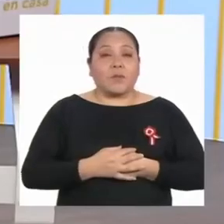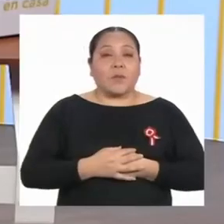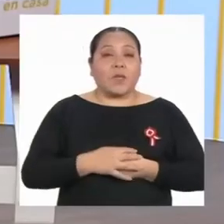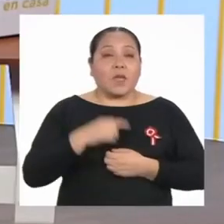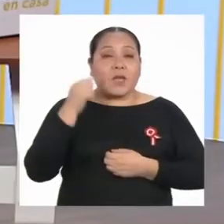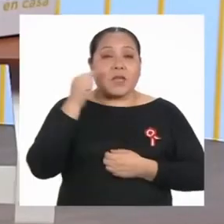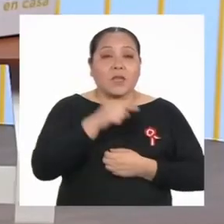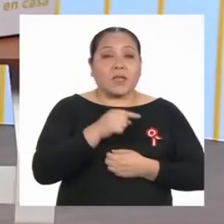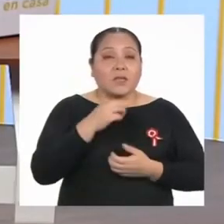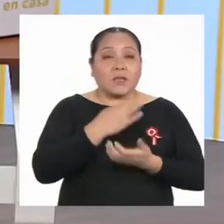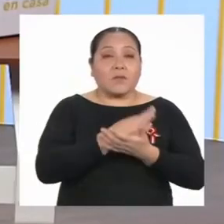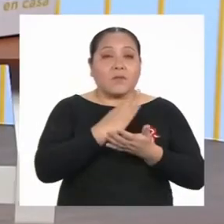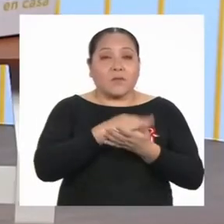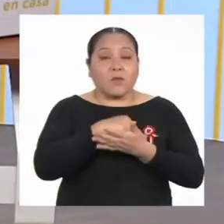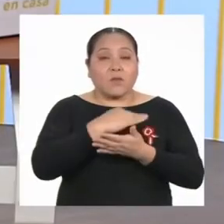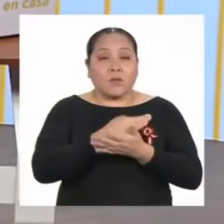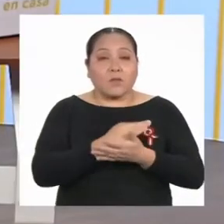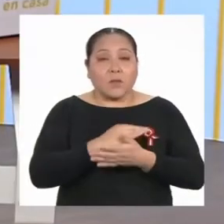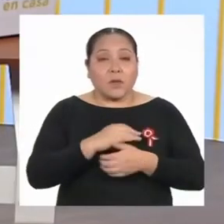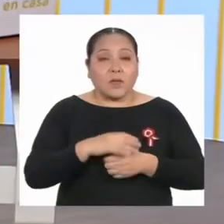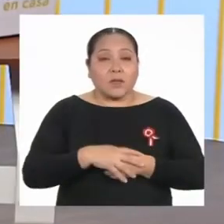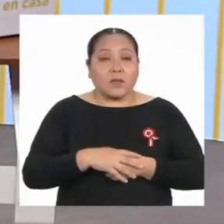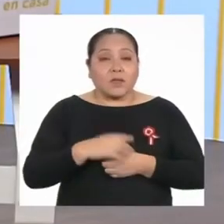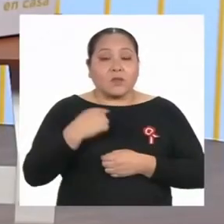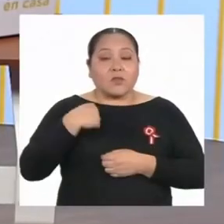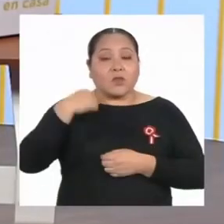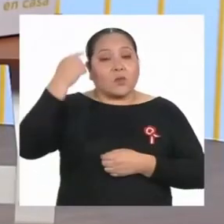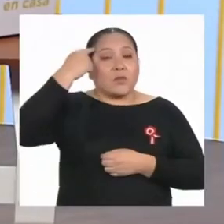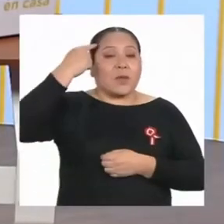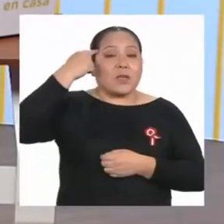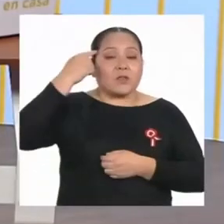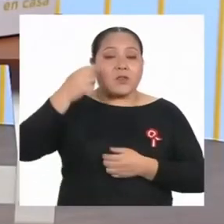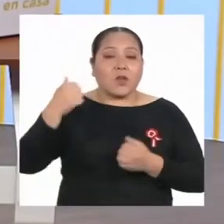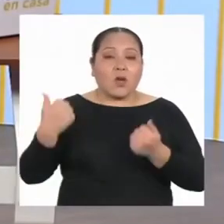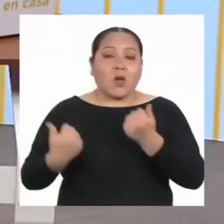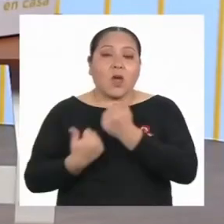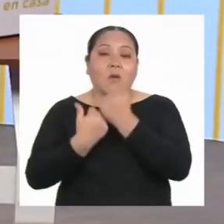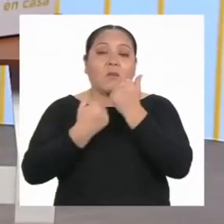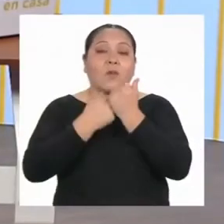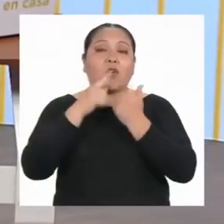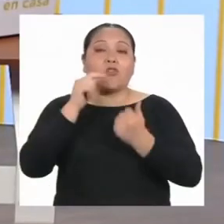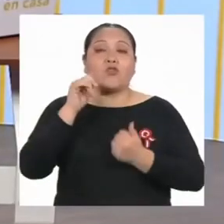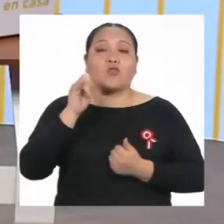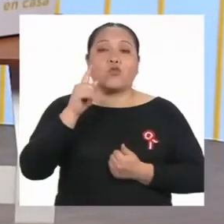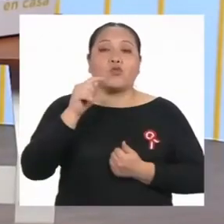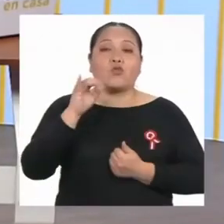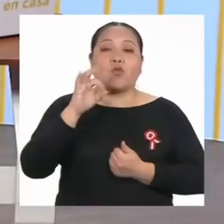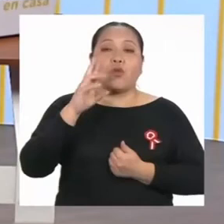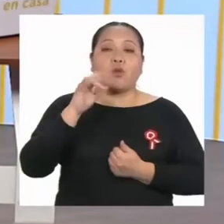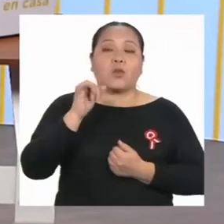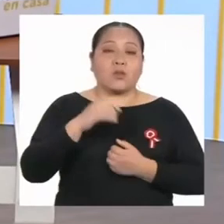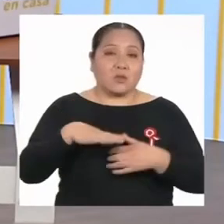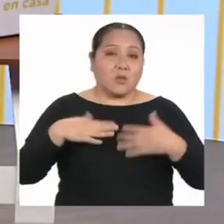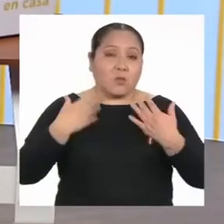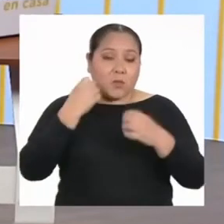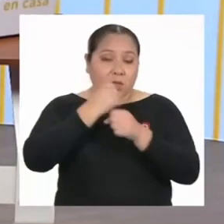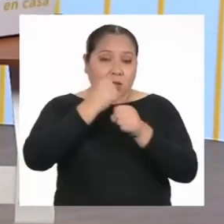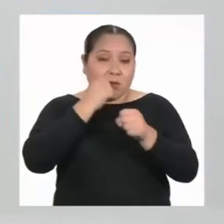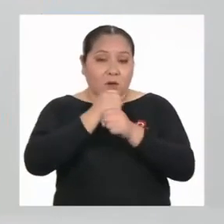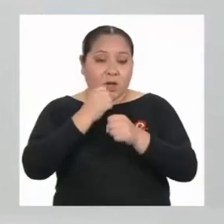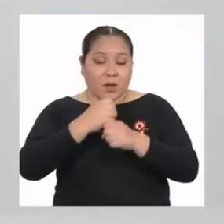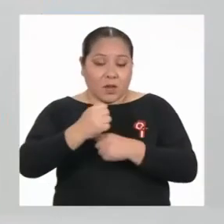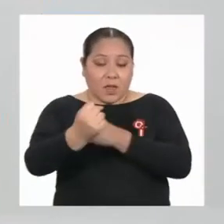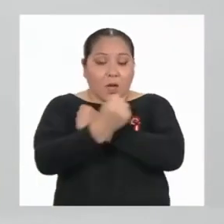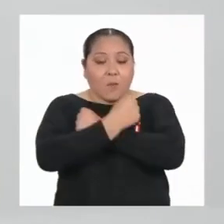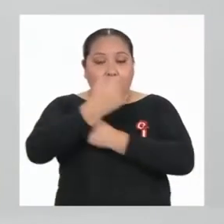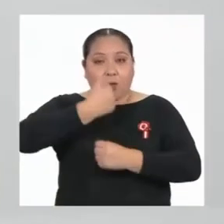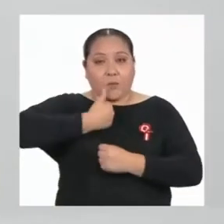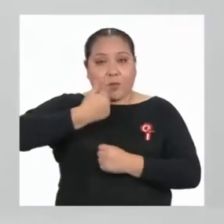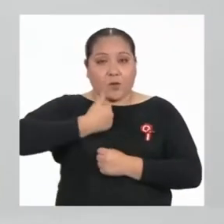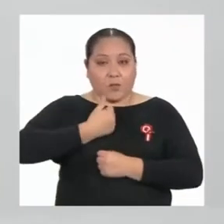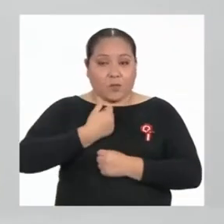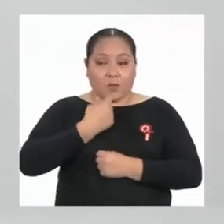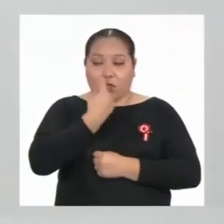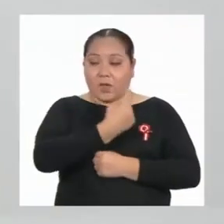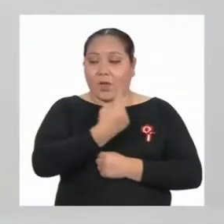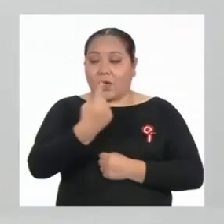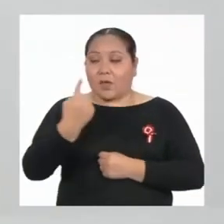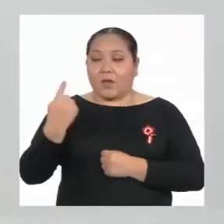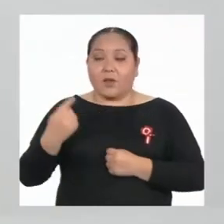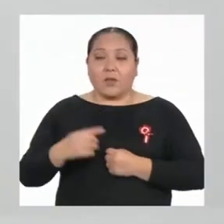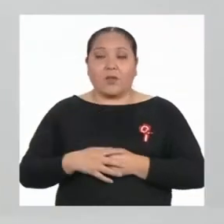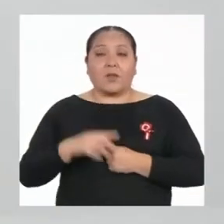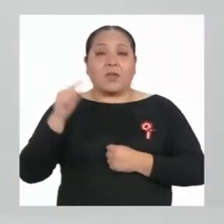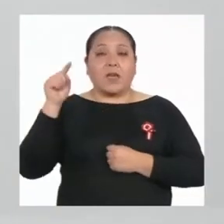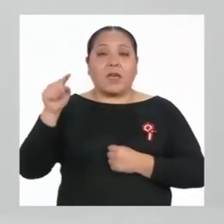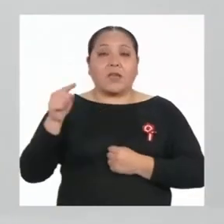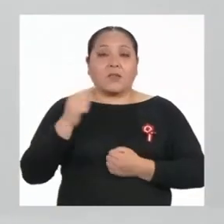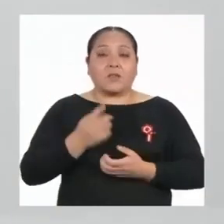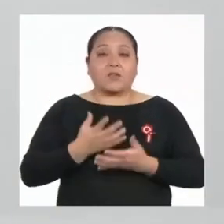sentido, creo que a través de los tutores se podría trabajar en el autoestima de cada estudiante. Eso que acabas de hacer es